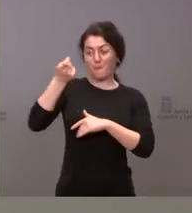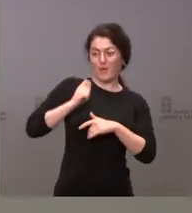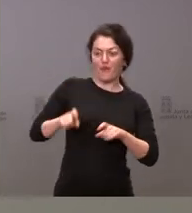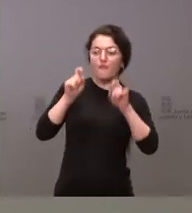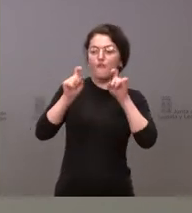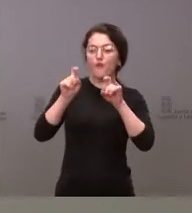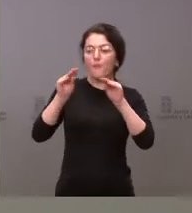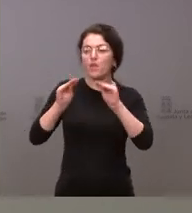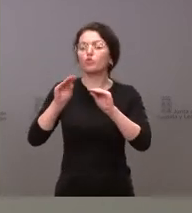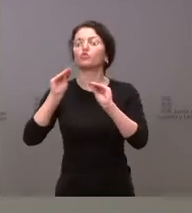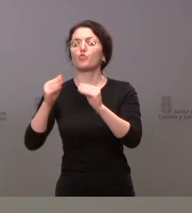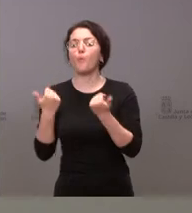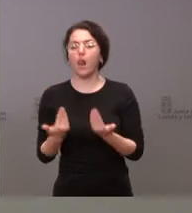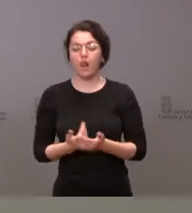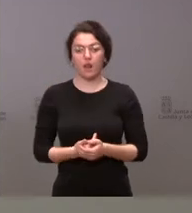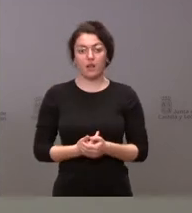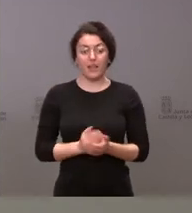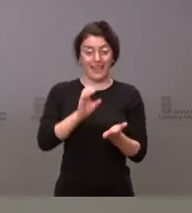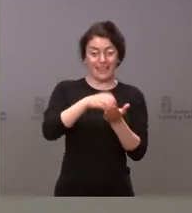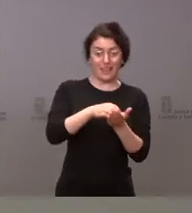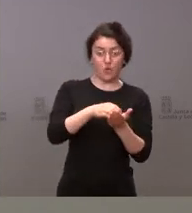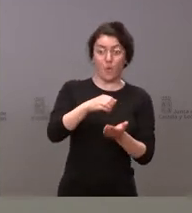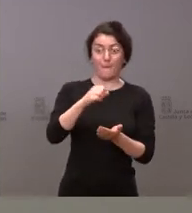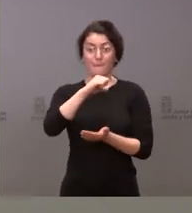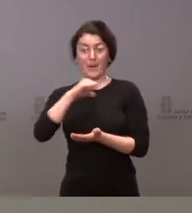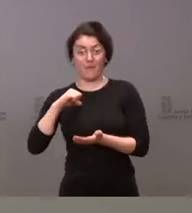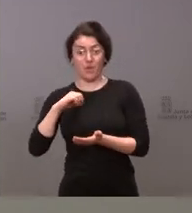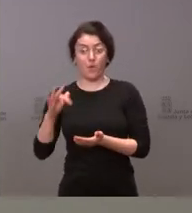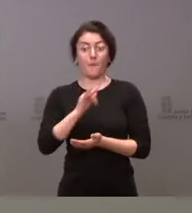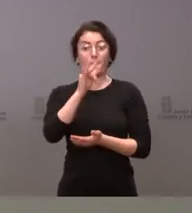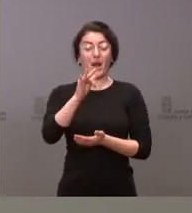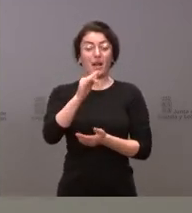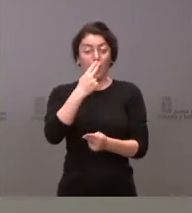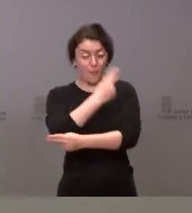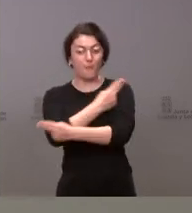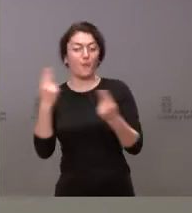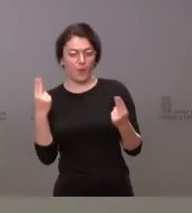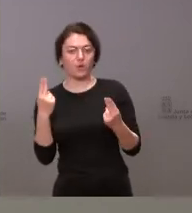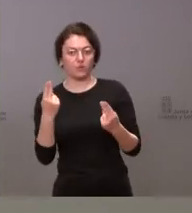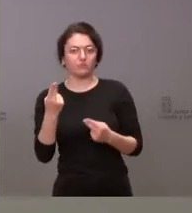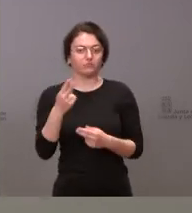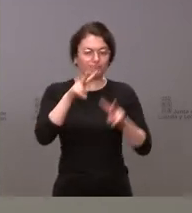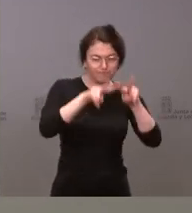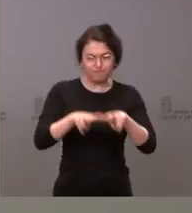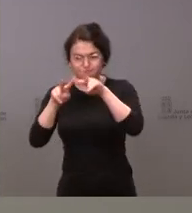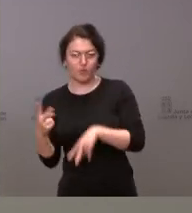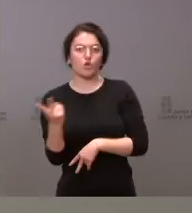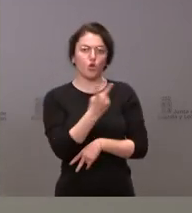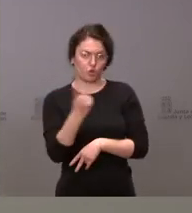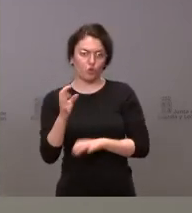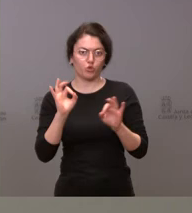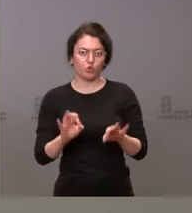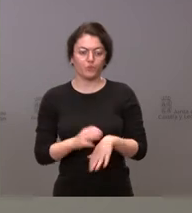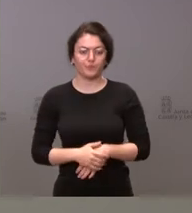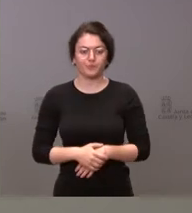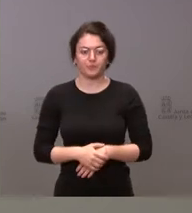estos centros, tanto en los centros privados como en los gestionados por los ayuntamientos o las entidades locales. Y